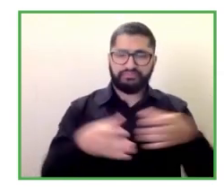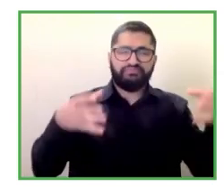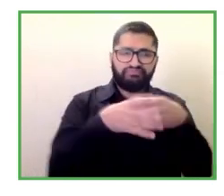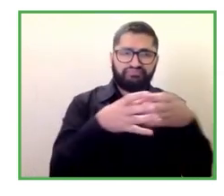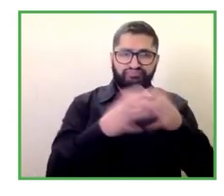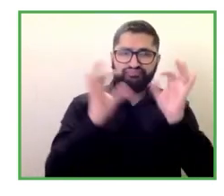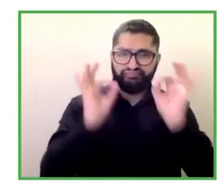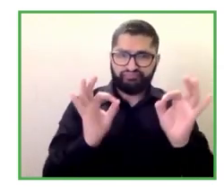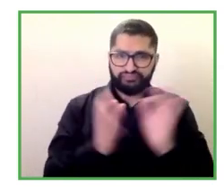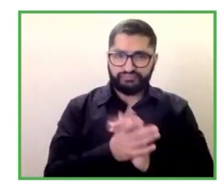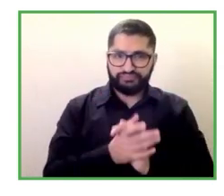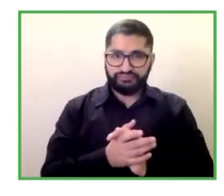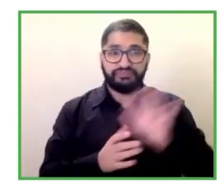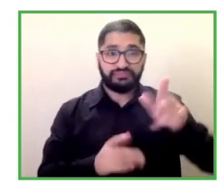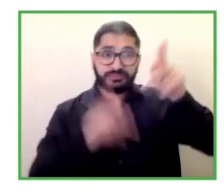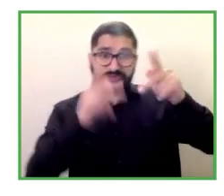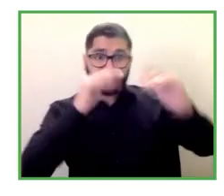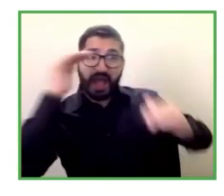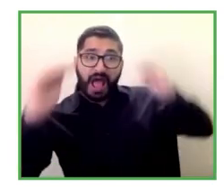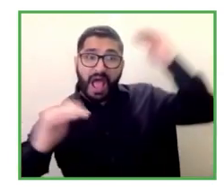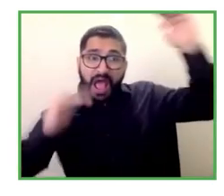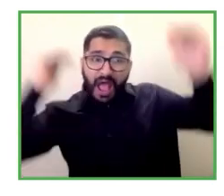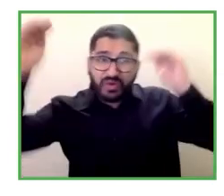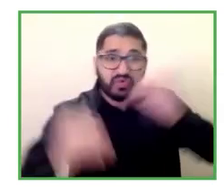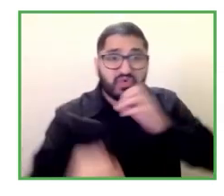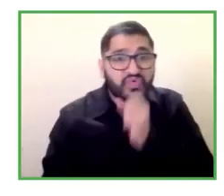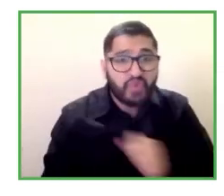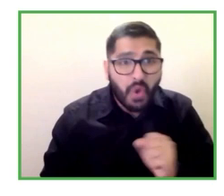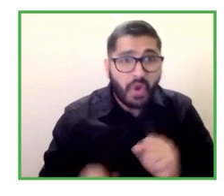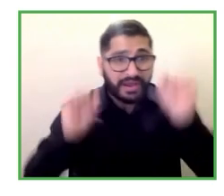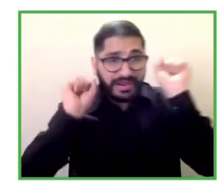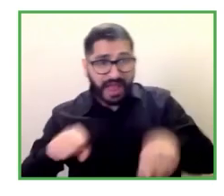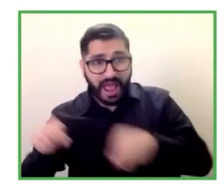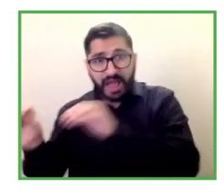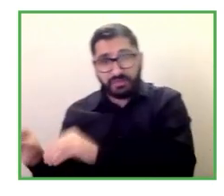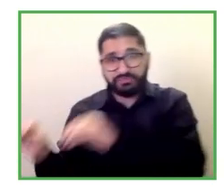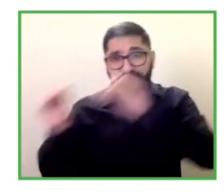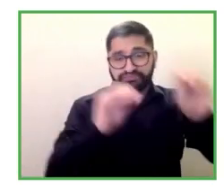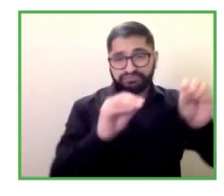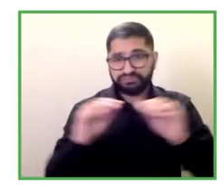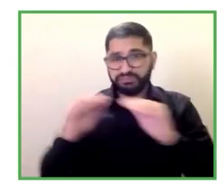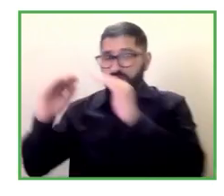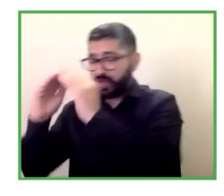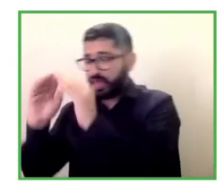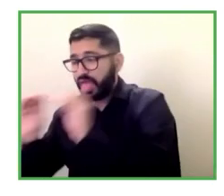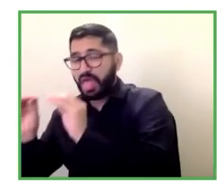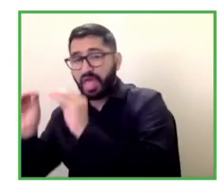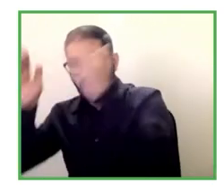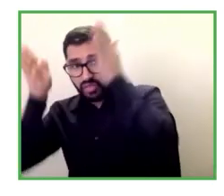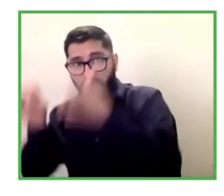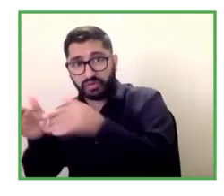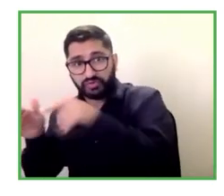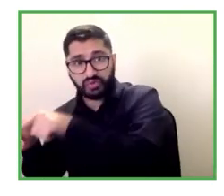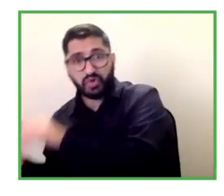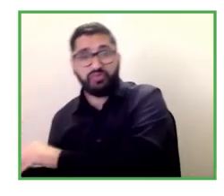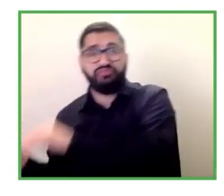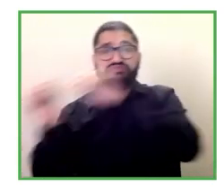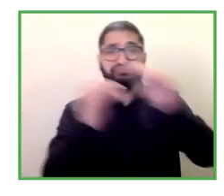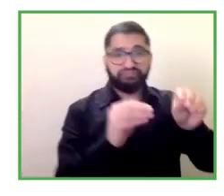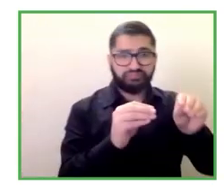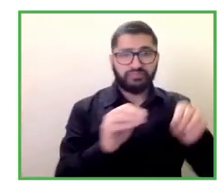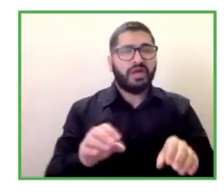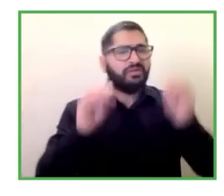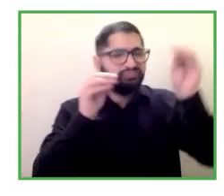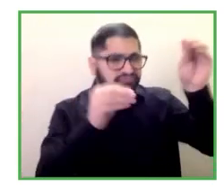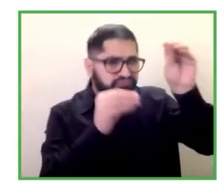desde la educación y eso también incluye oportunidades de aprendizaje continuo hay un movimiento significativo en